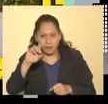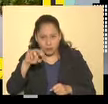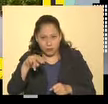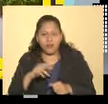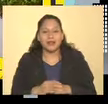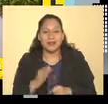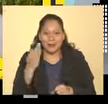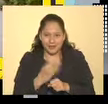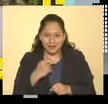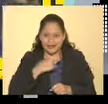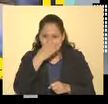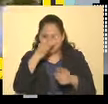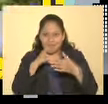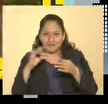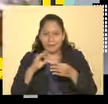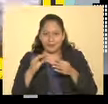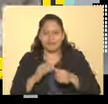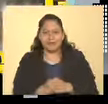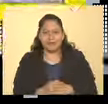ahorita se lo digo.